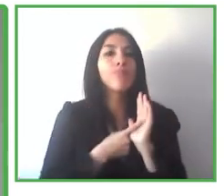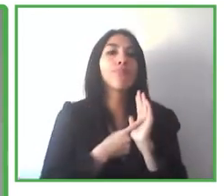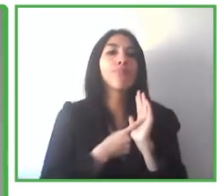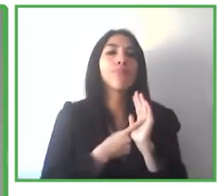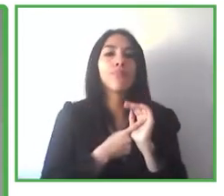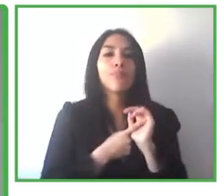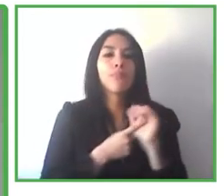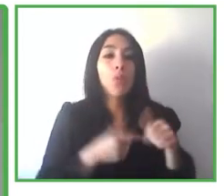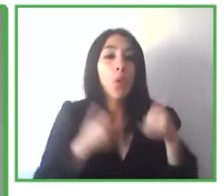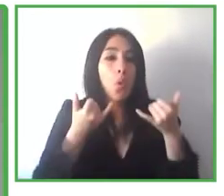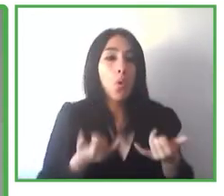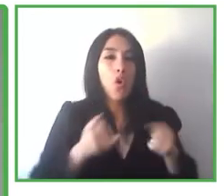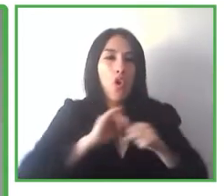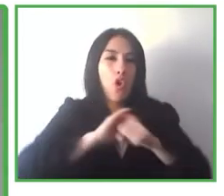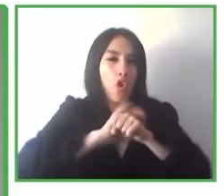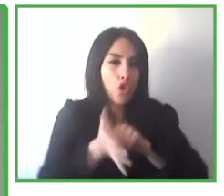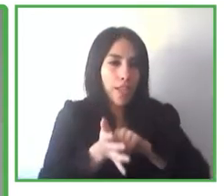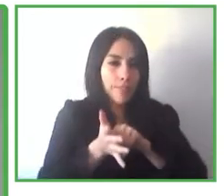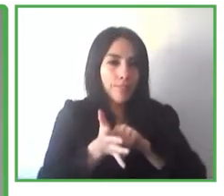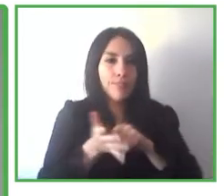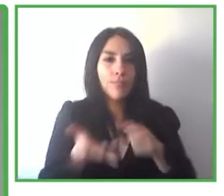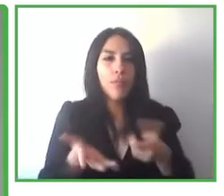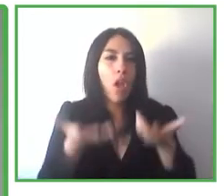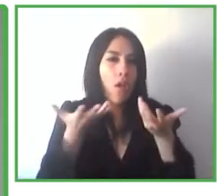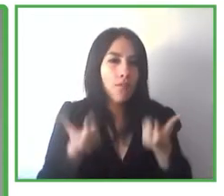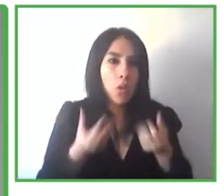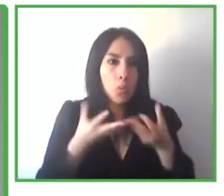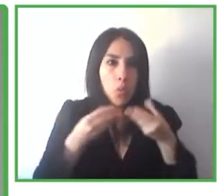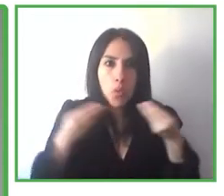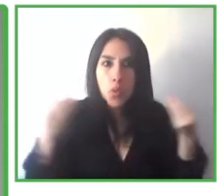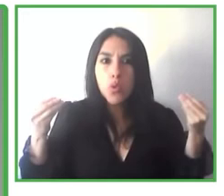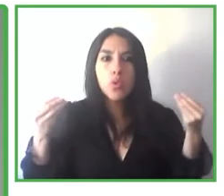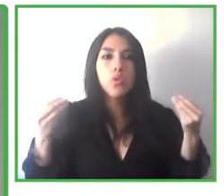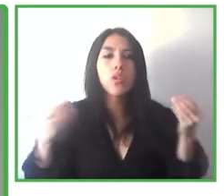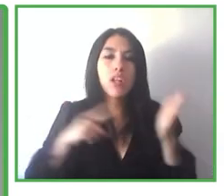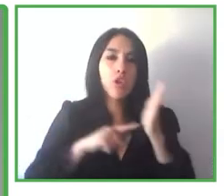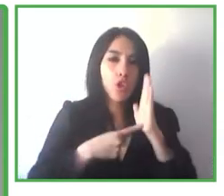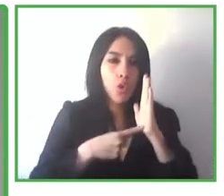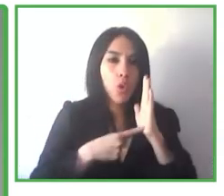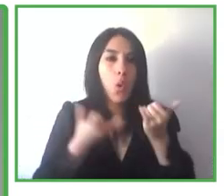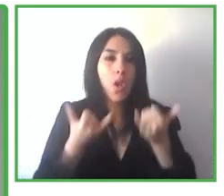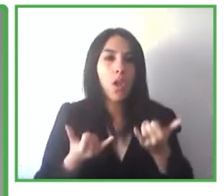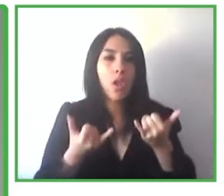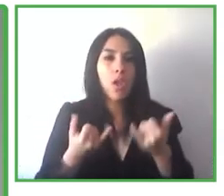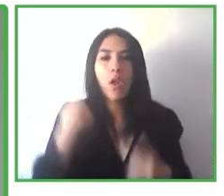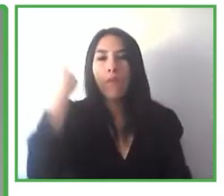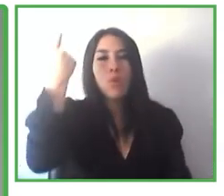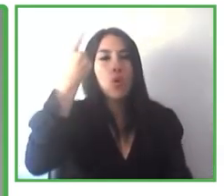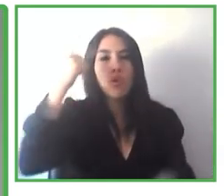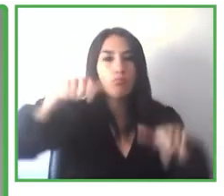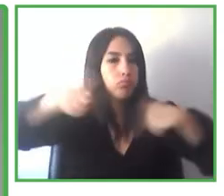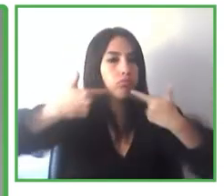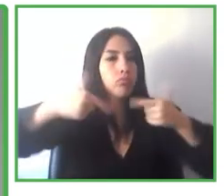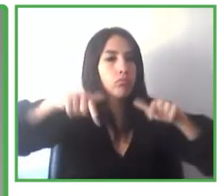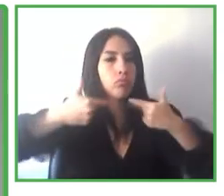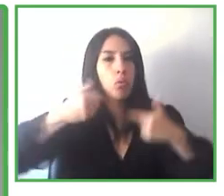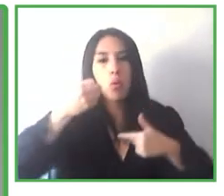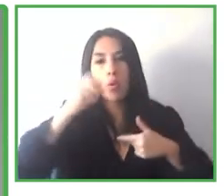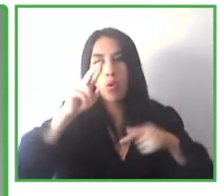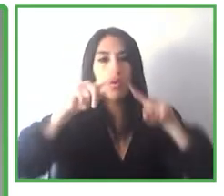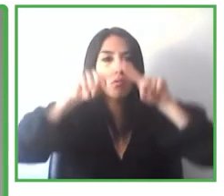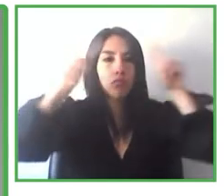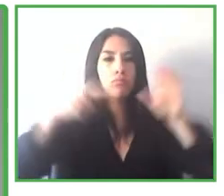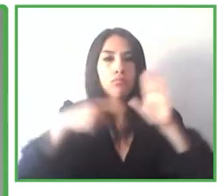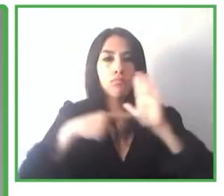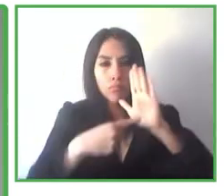Se han generalizado los sistemas de videoconferencia y se han generalizado los sistemas de educación desde casa o desde la educación virtual,